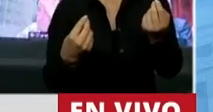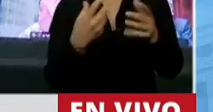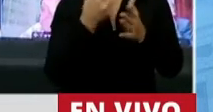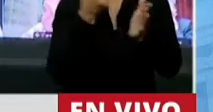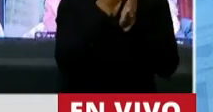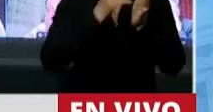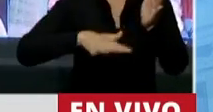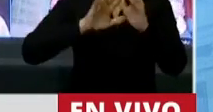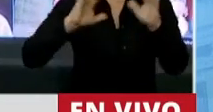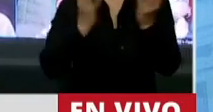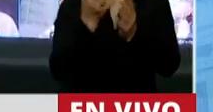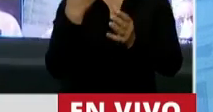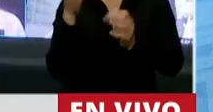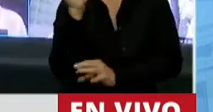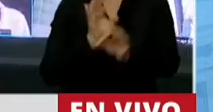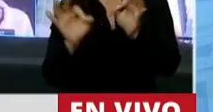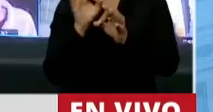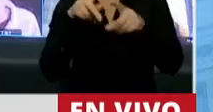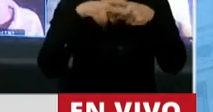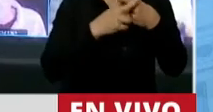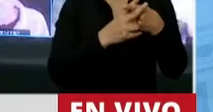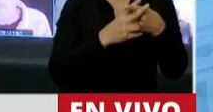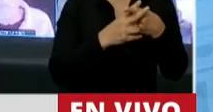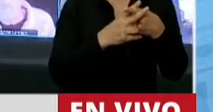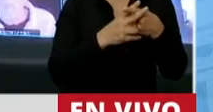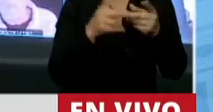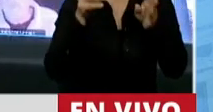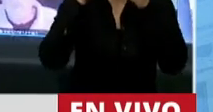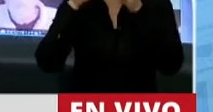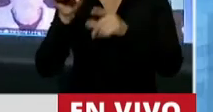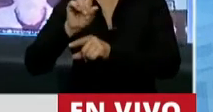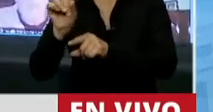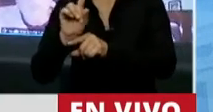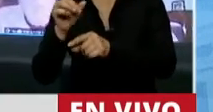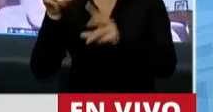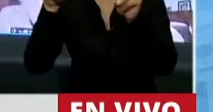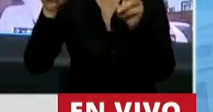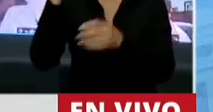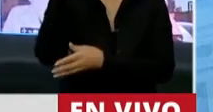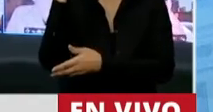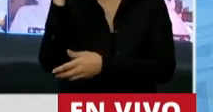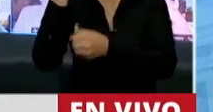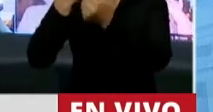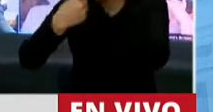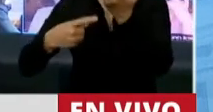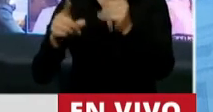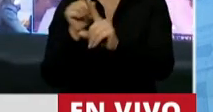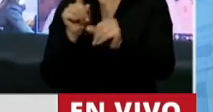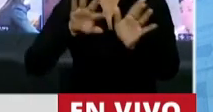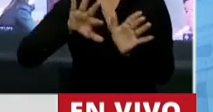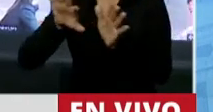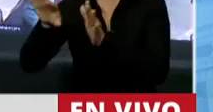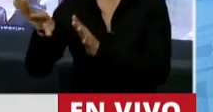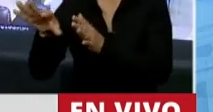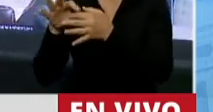impacto tiene que ser una evaluación técnica, sin tener en cuenta la cuestión económica y otros factores que tienen que ver con